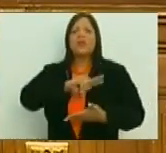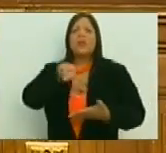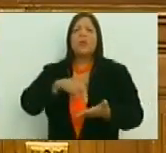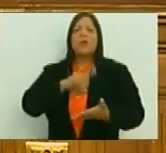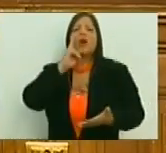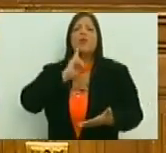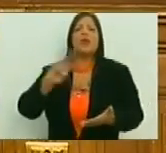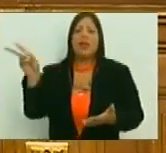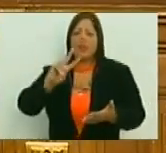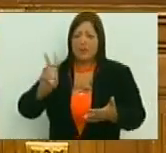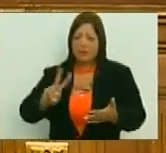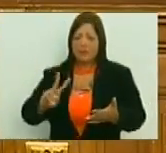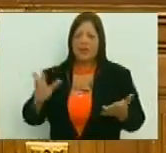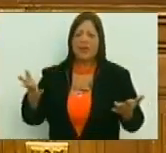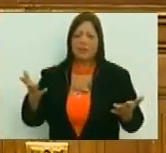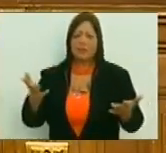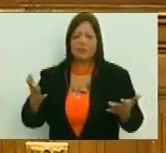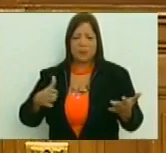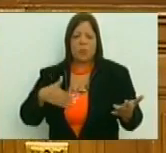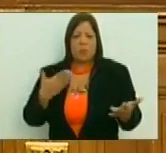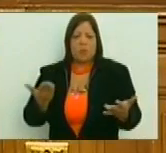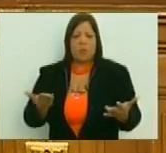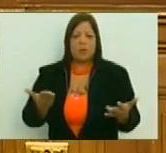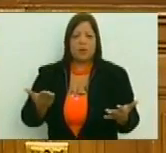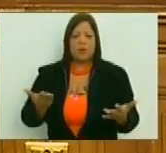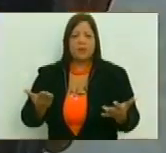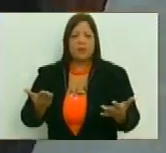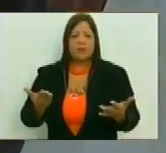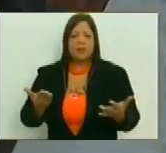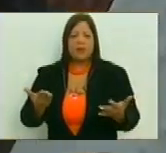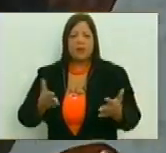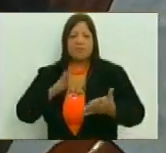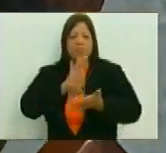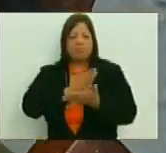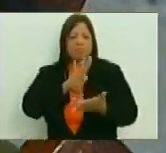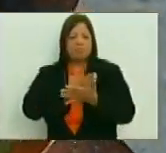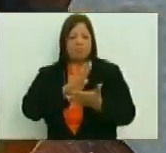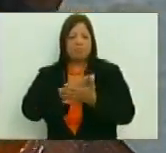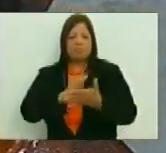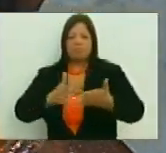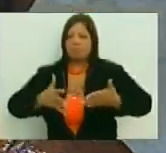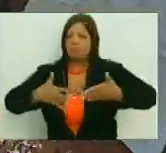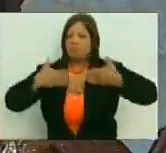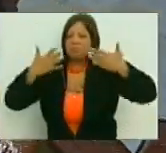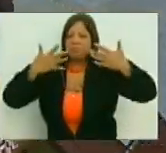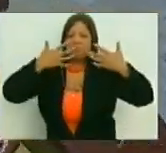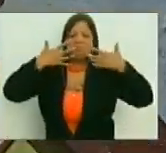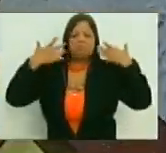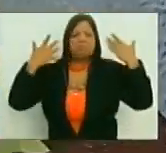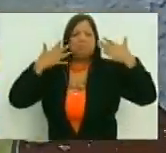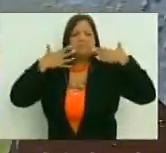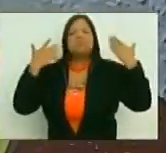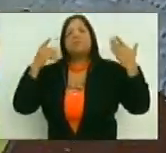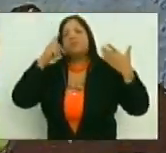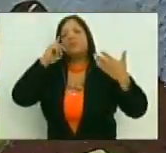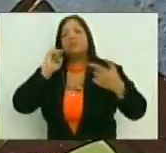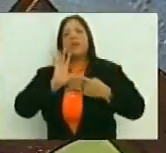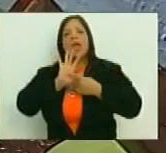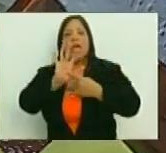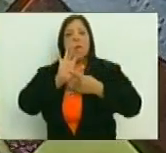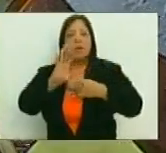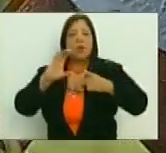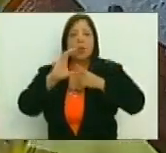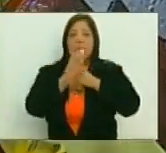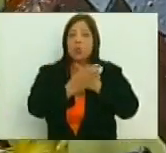Bolivariana de Venezuela pueda tranquilamente vanagloriarse de que la expresión